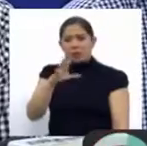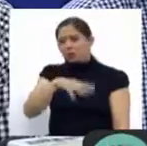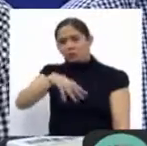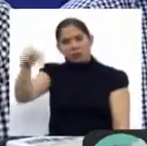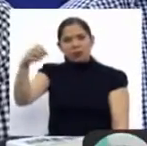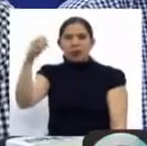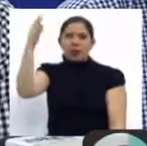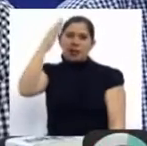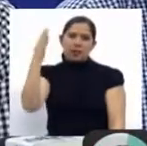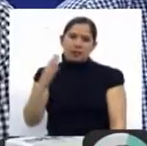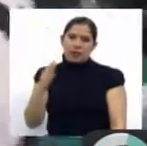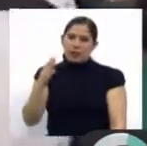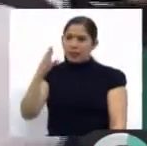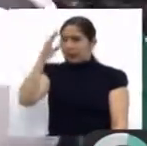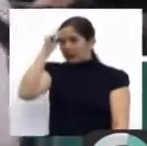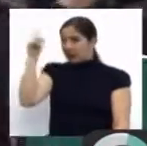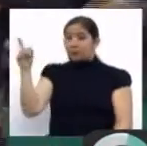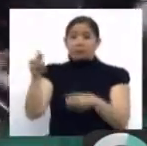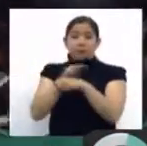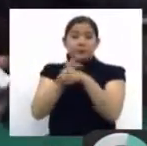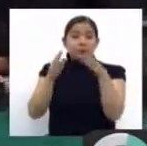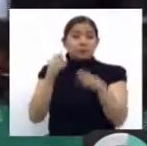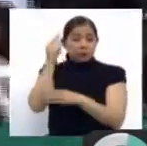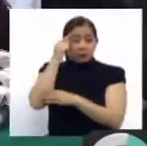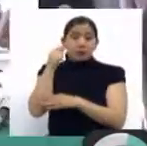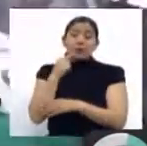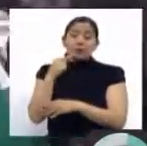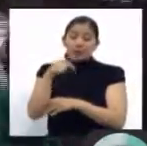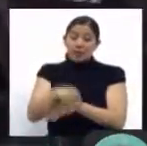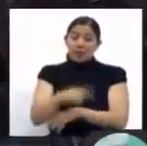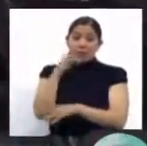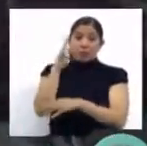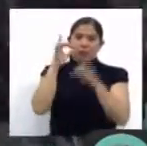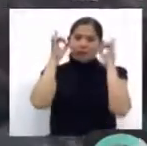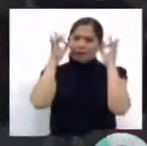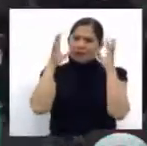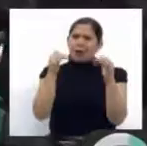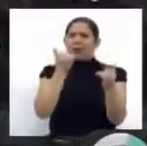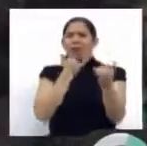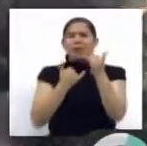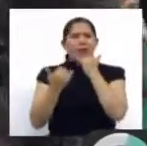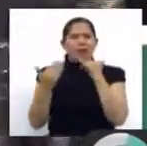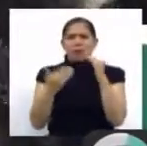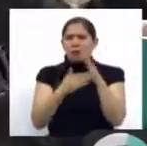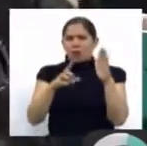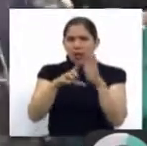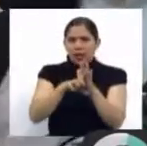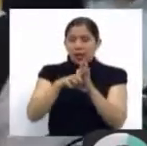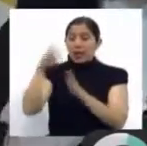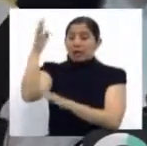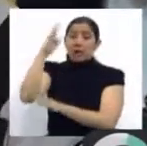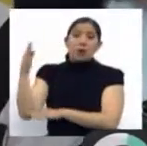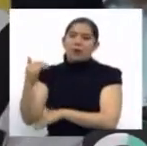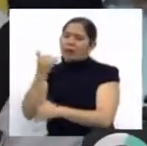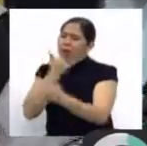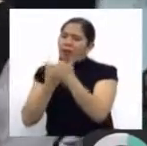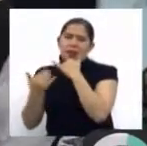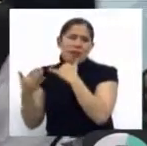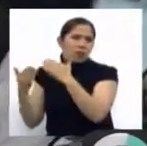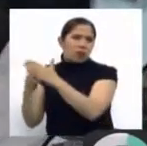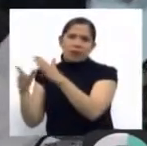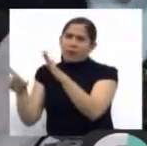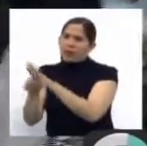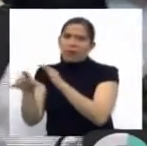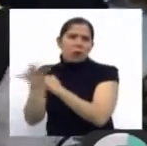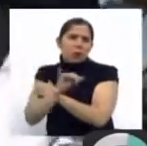Romero afirmó que Montenegro cometió delitos graves en ambos países, Brasil y Bolivia. Sin embargo, se atenderá de manera rápida el